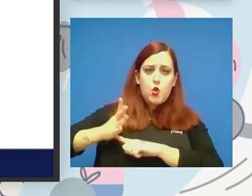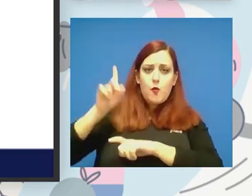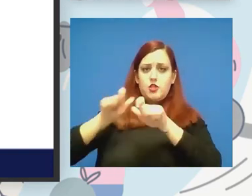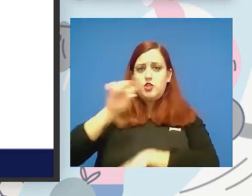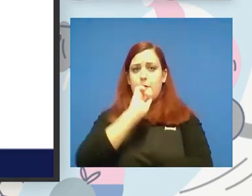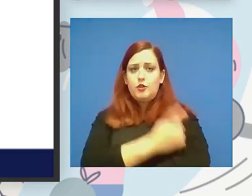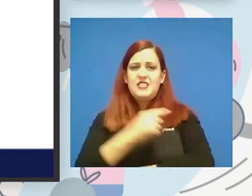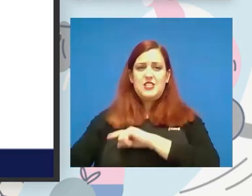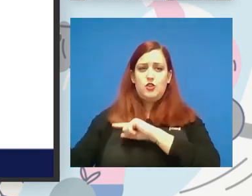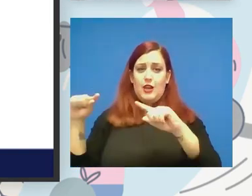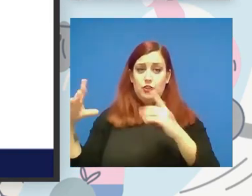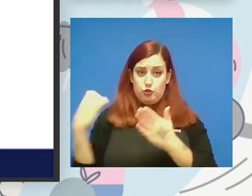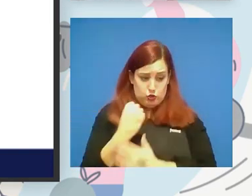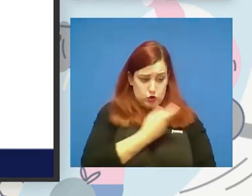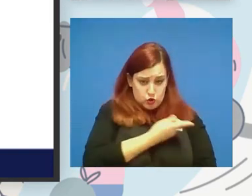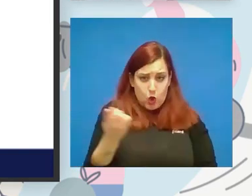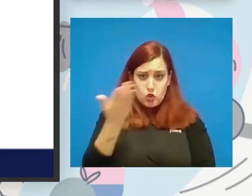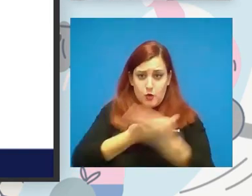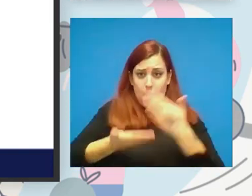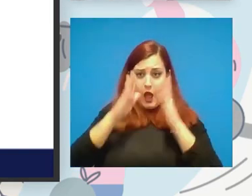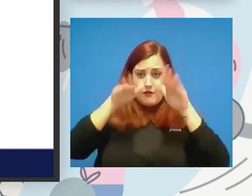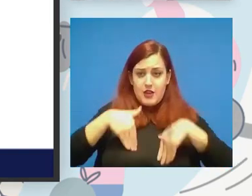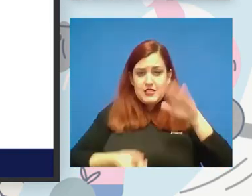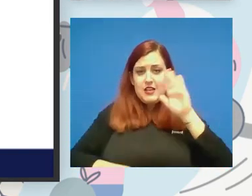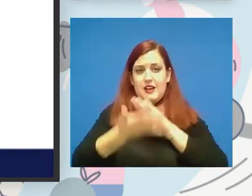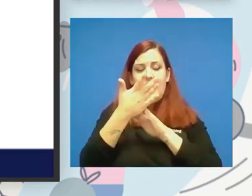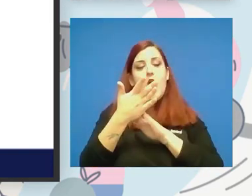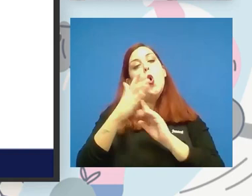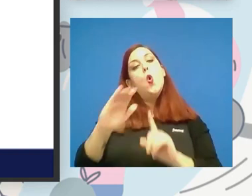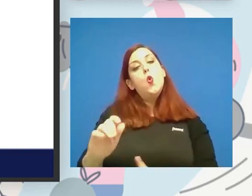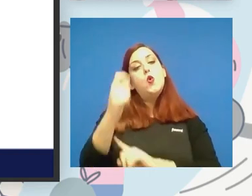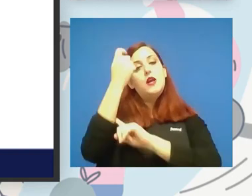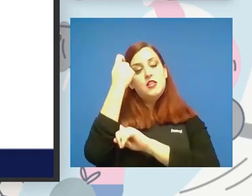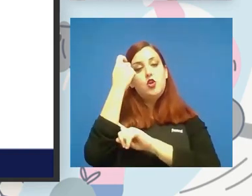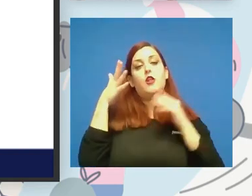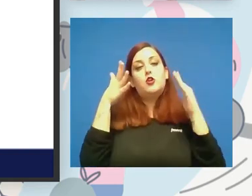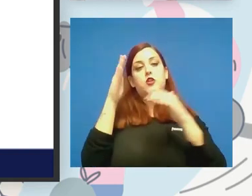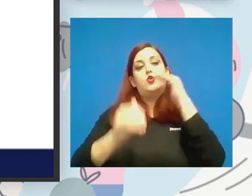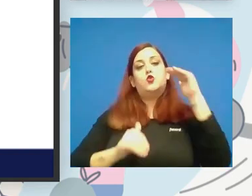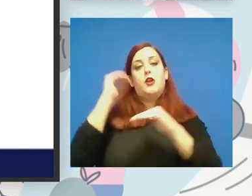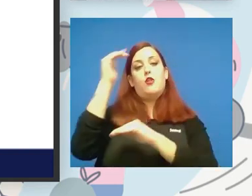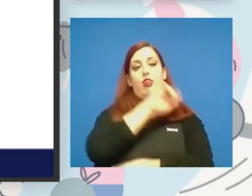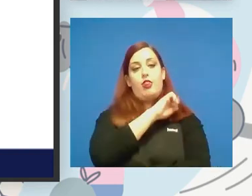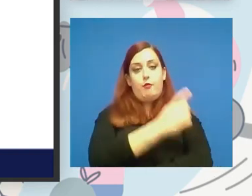entrenadores sea donde sea es un éxito del consejo superior de deportes con lo cual pues